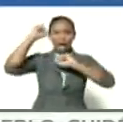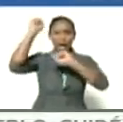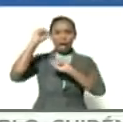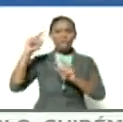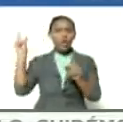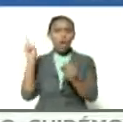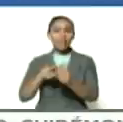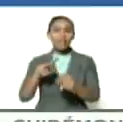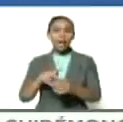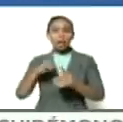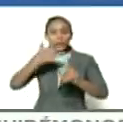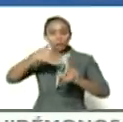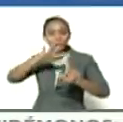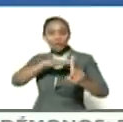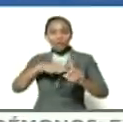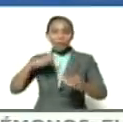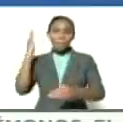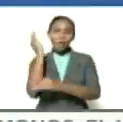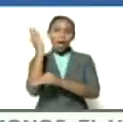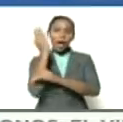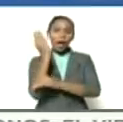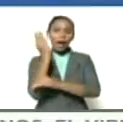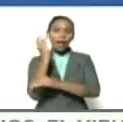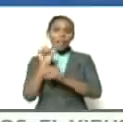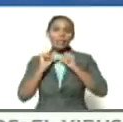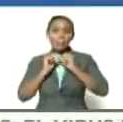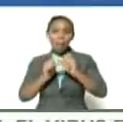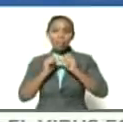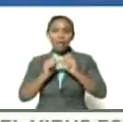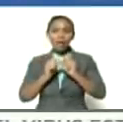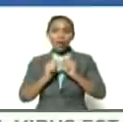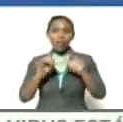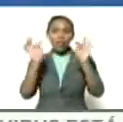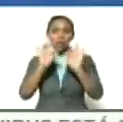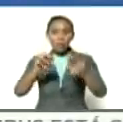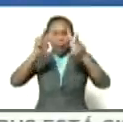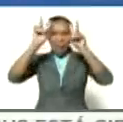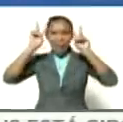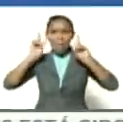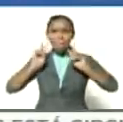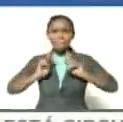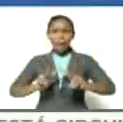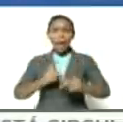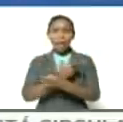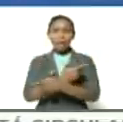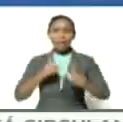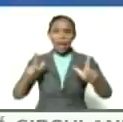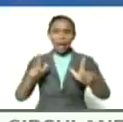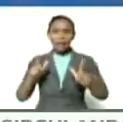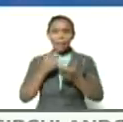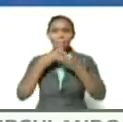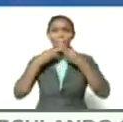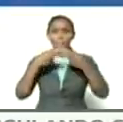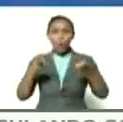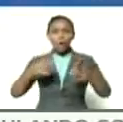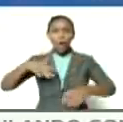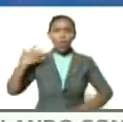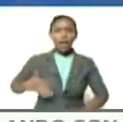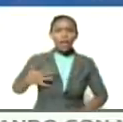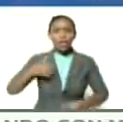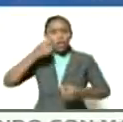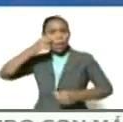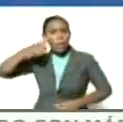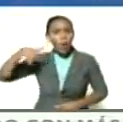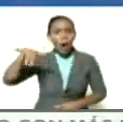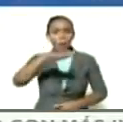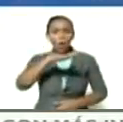persecuciones sanciones y se ha mantenido de manera impecable las libertades públicas los derechos del pueblo